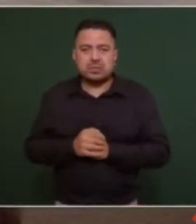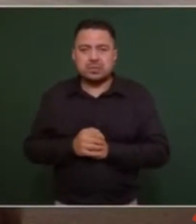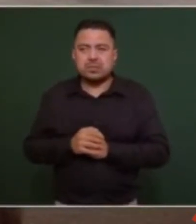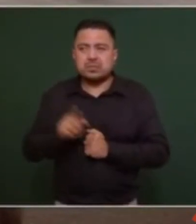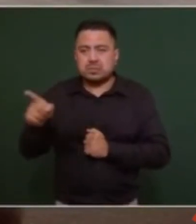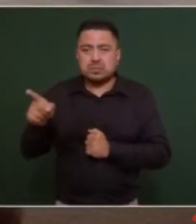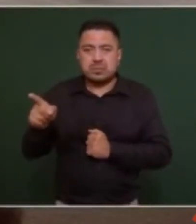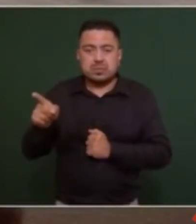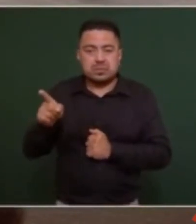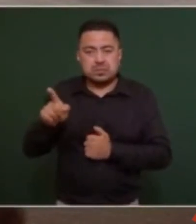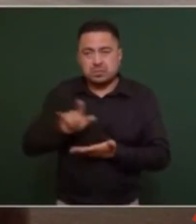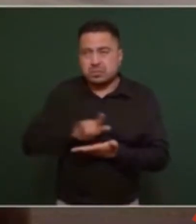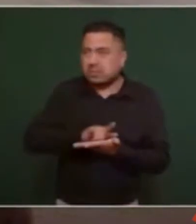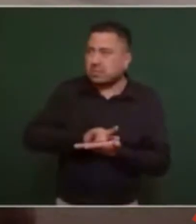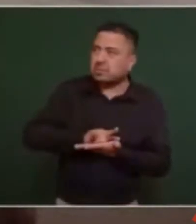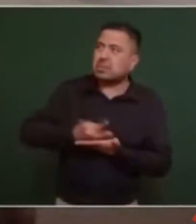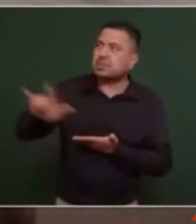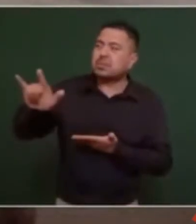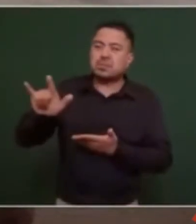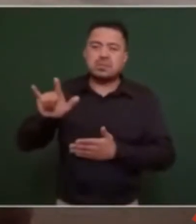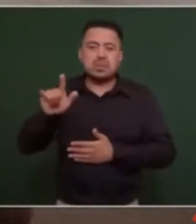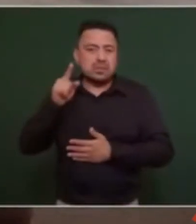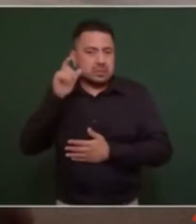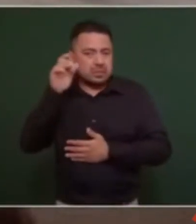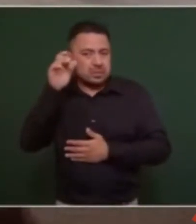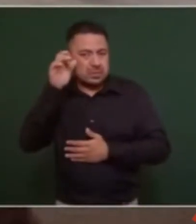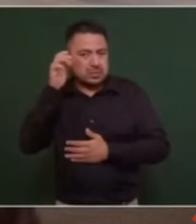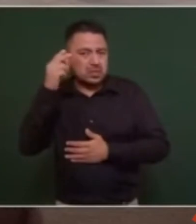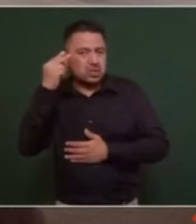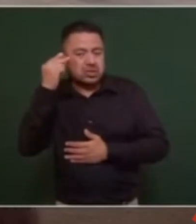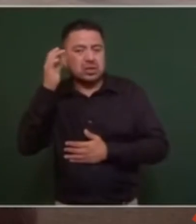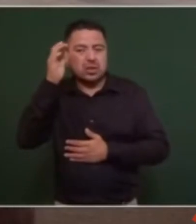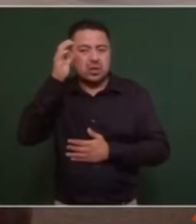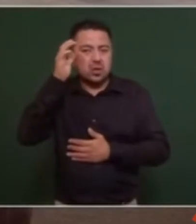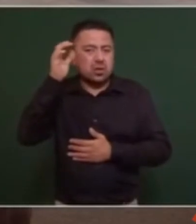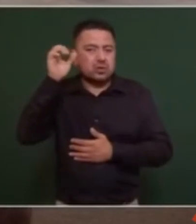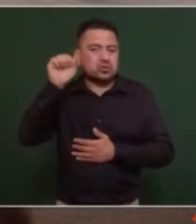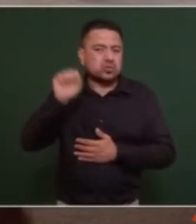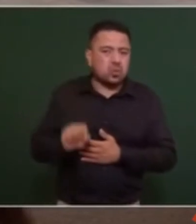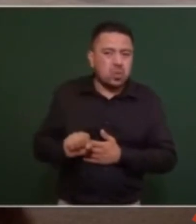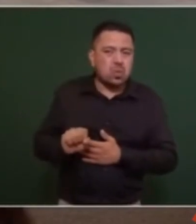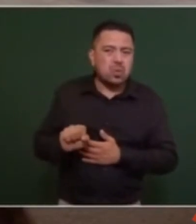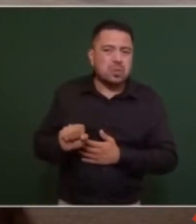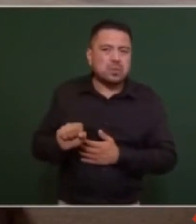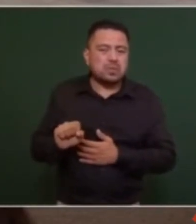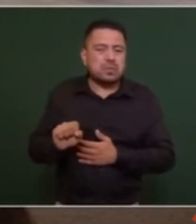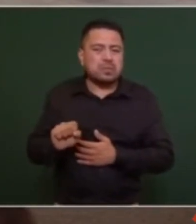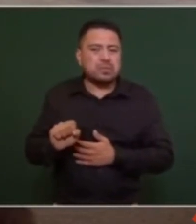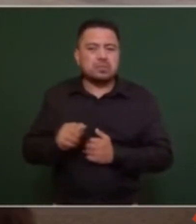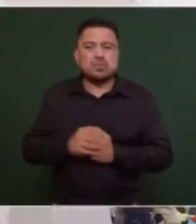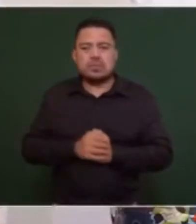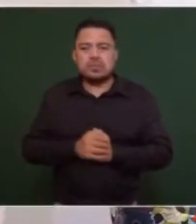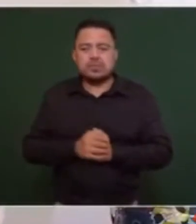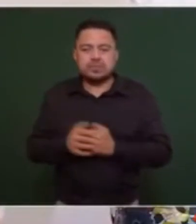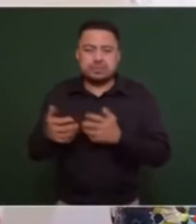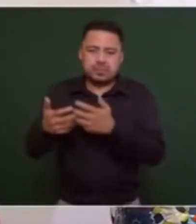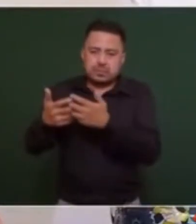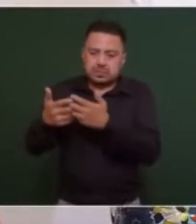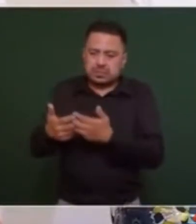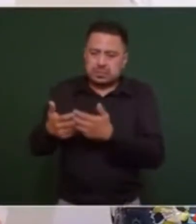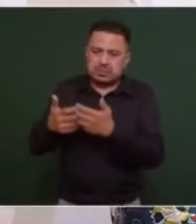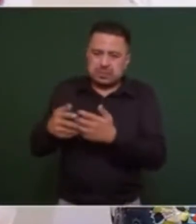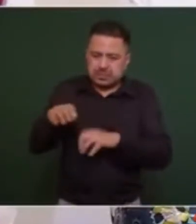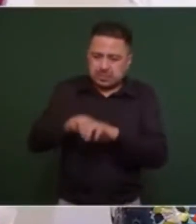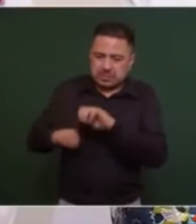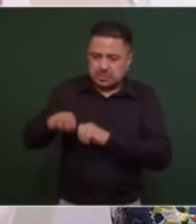a China y a Corea del Sur y con los empresarios mexicanos